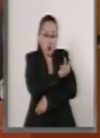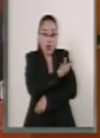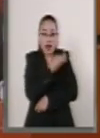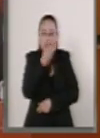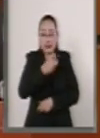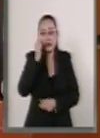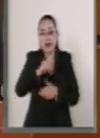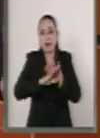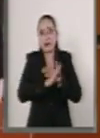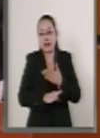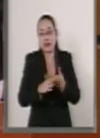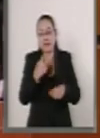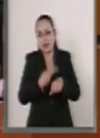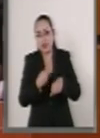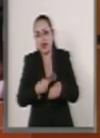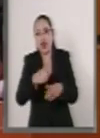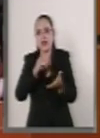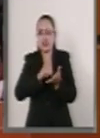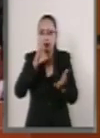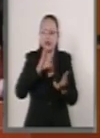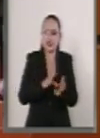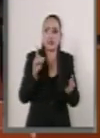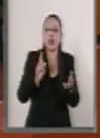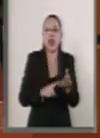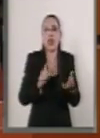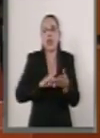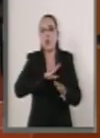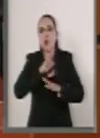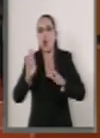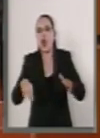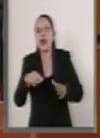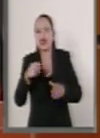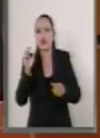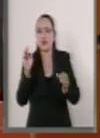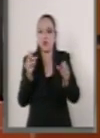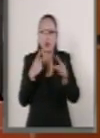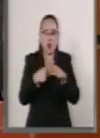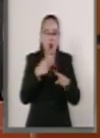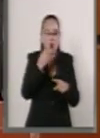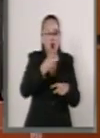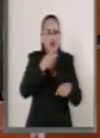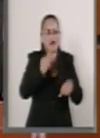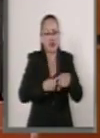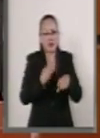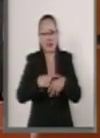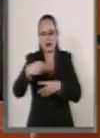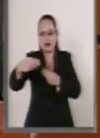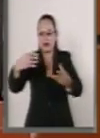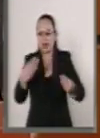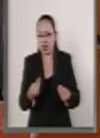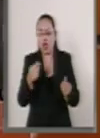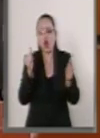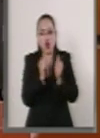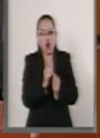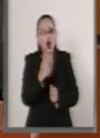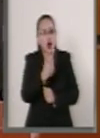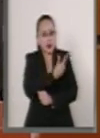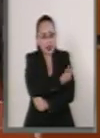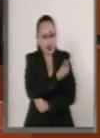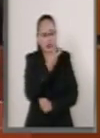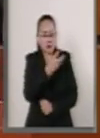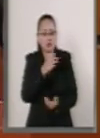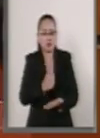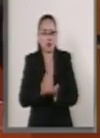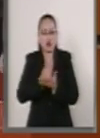discapacidades, defunciones por enfermedades transmisibles mediante vacunación, tales como el